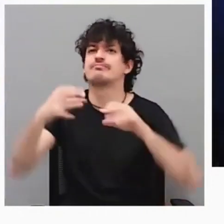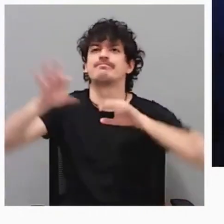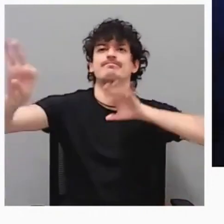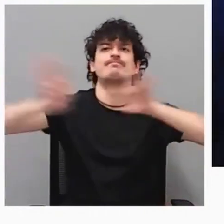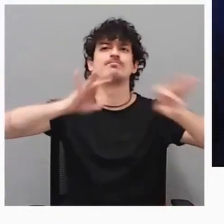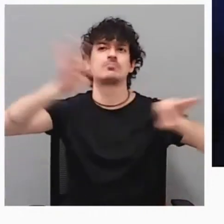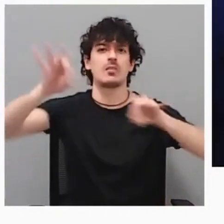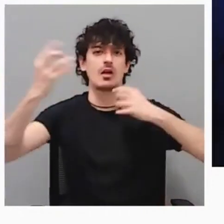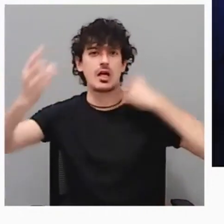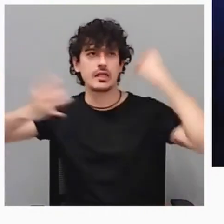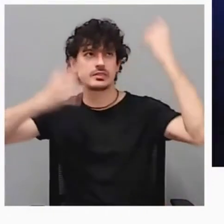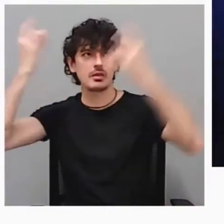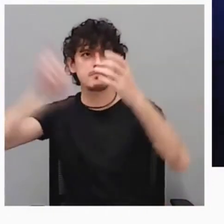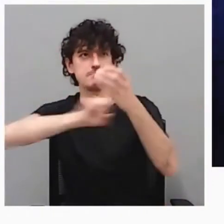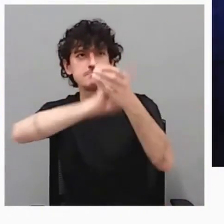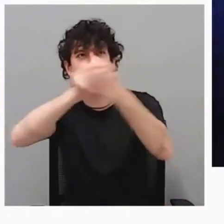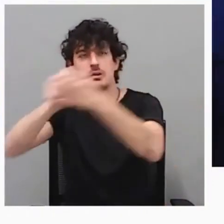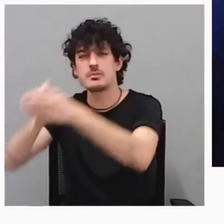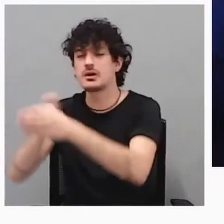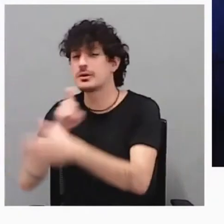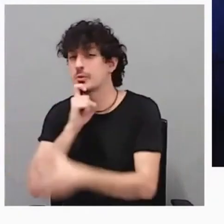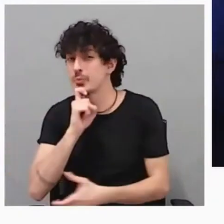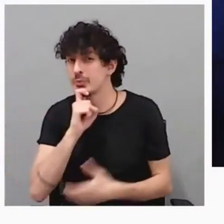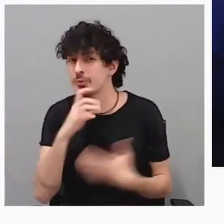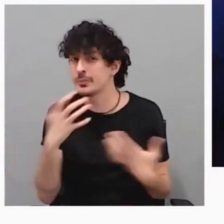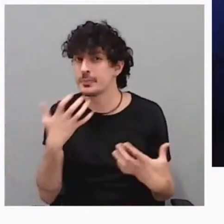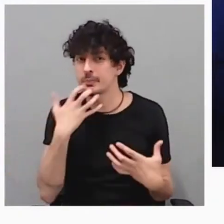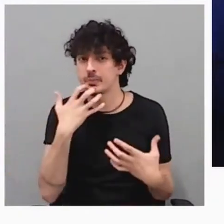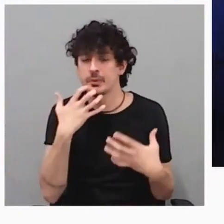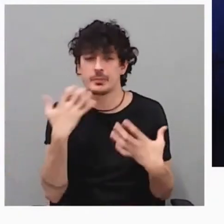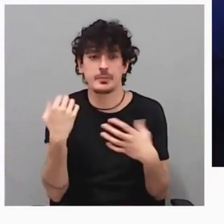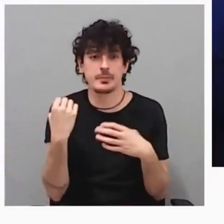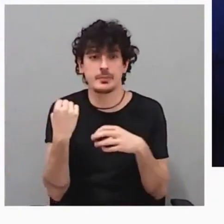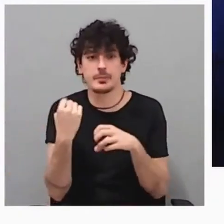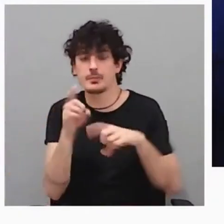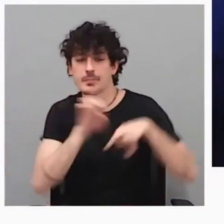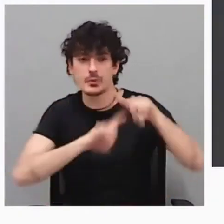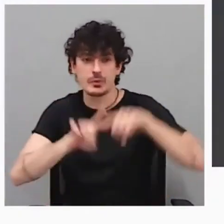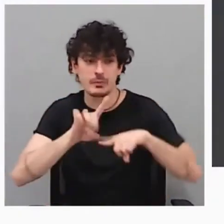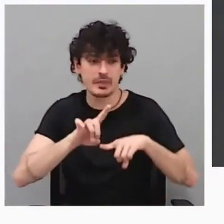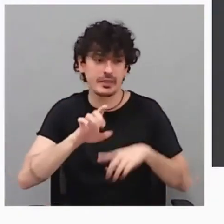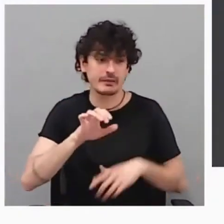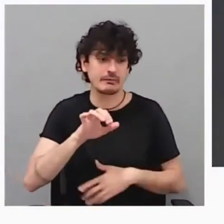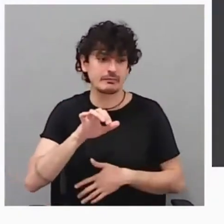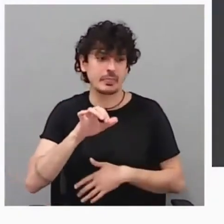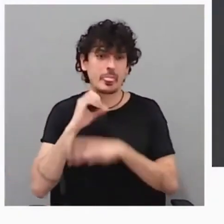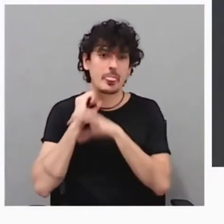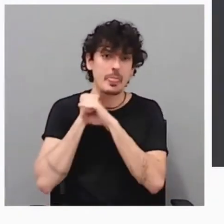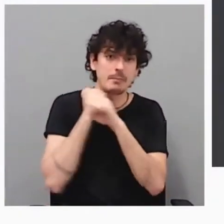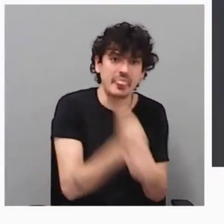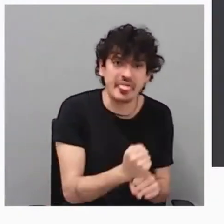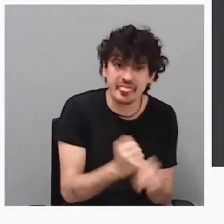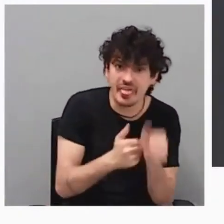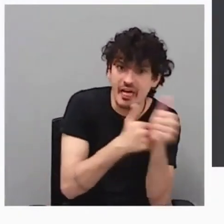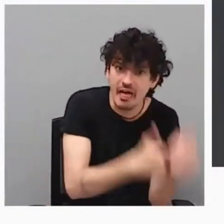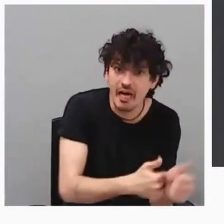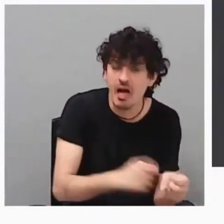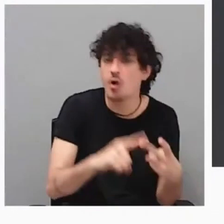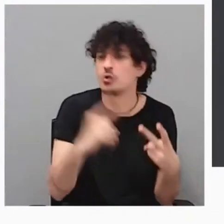actividades, trabajando sobre todo problemas de predependencia, de fragilidad y de soledad no deseada.